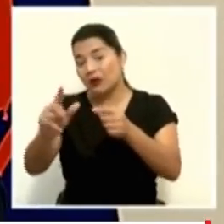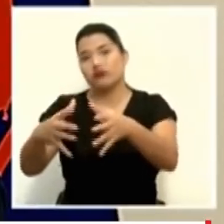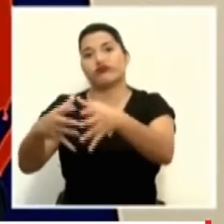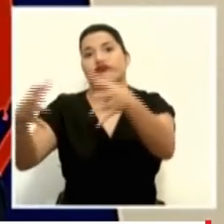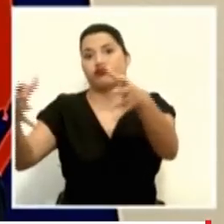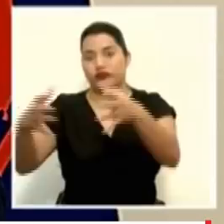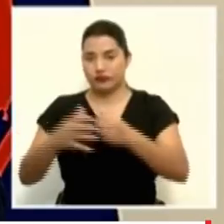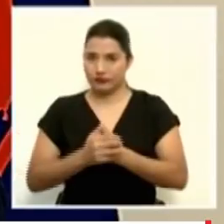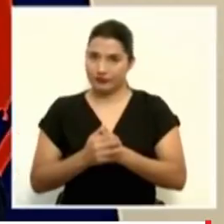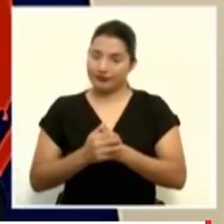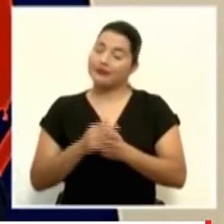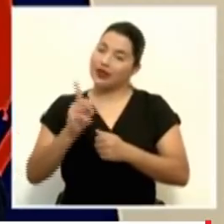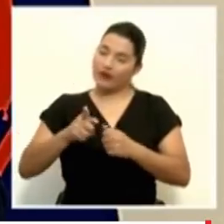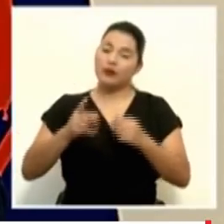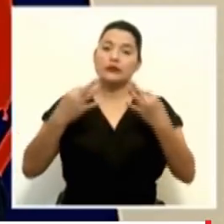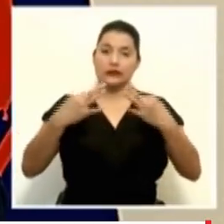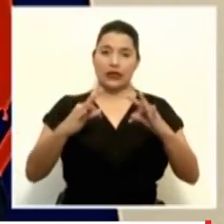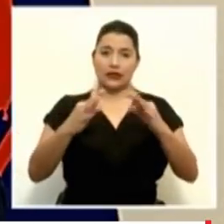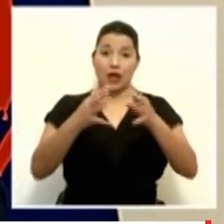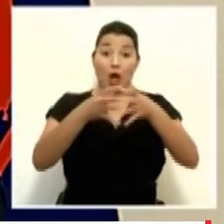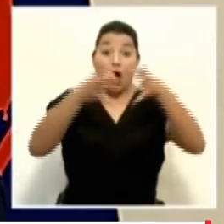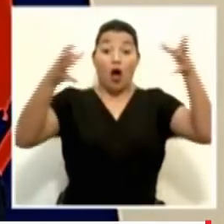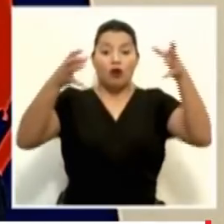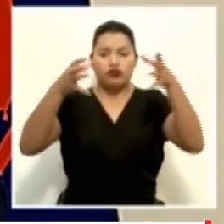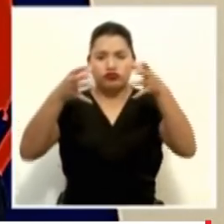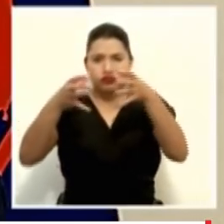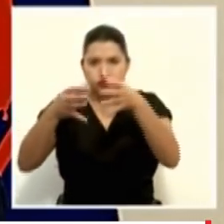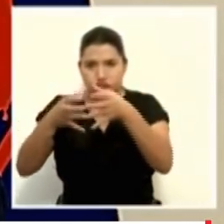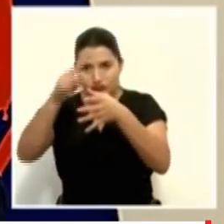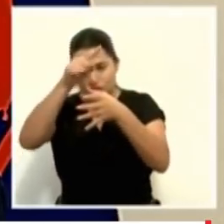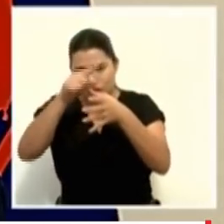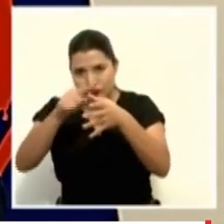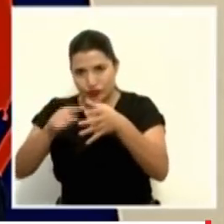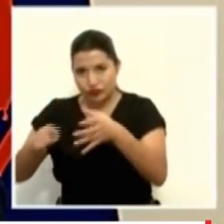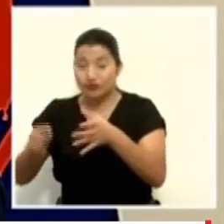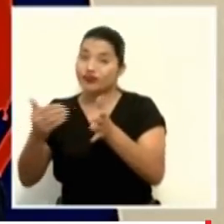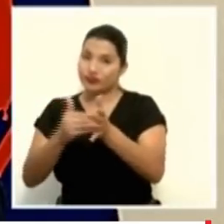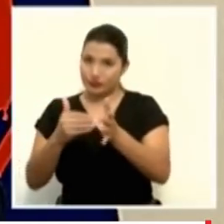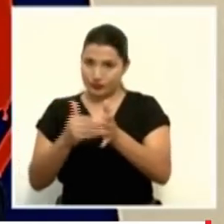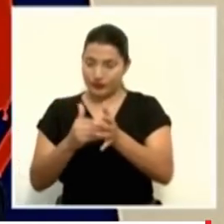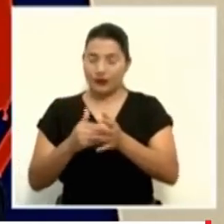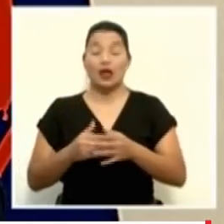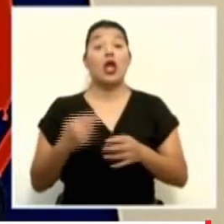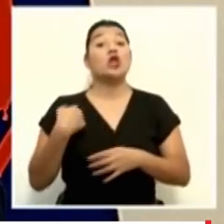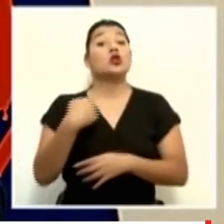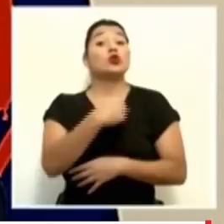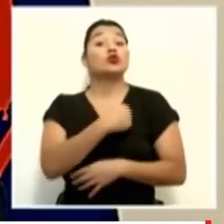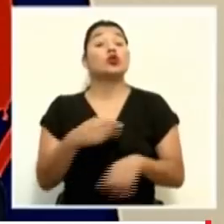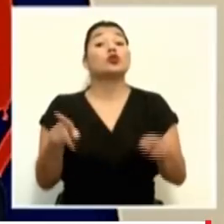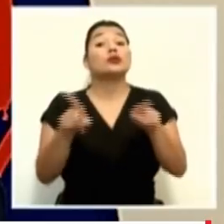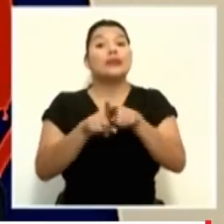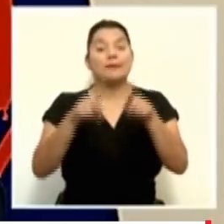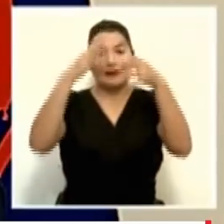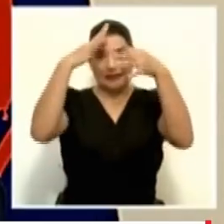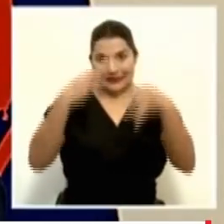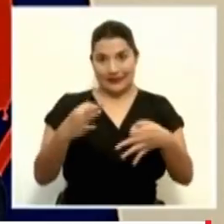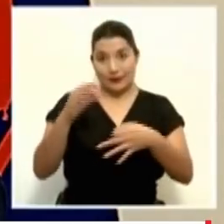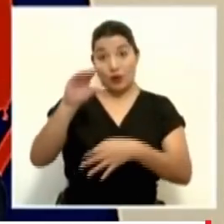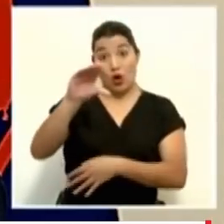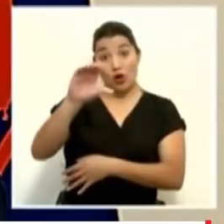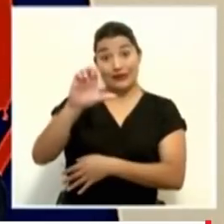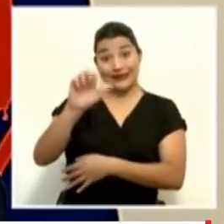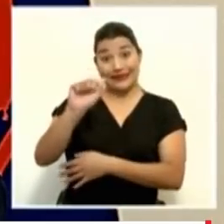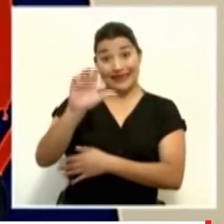Esto es algo que tenemos que tomar muy en mente. También se ha decidido que el SEACO va a